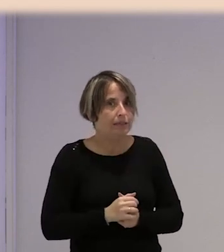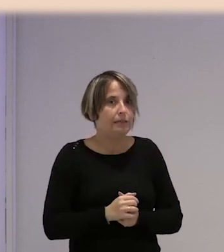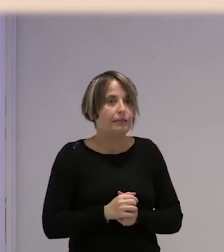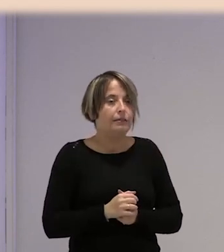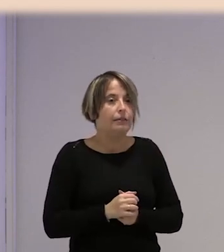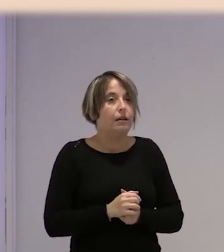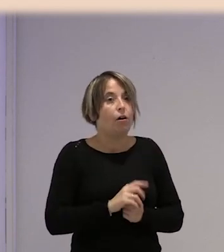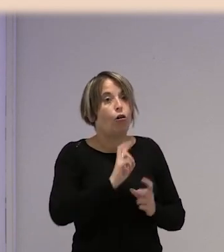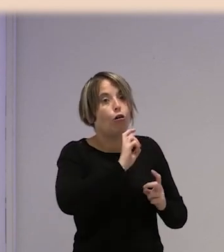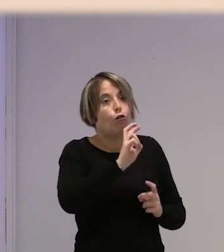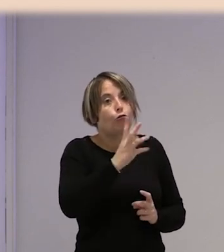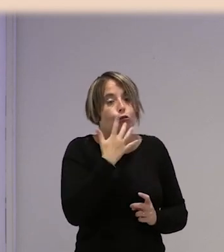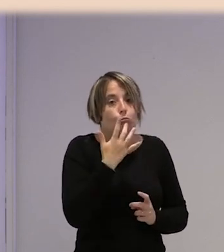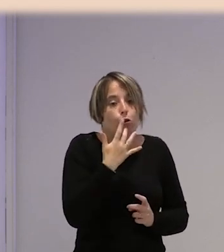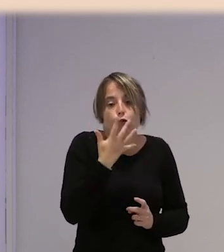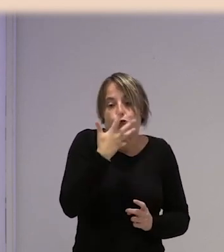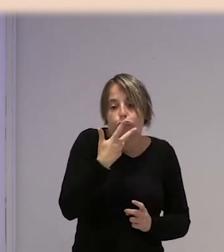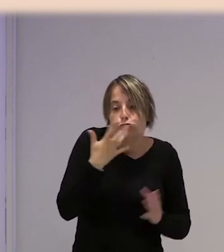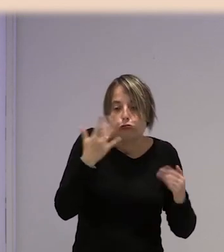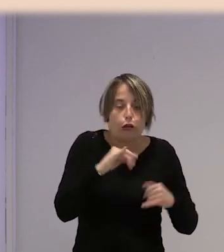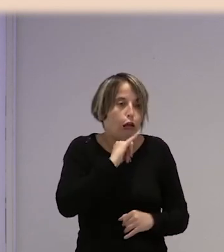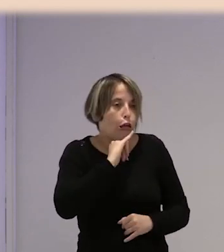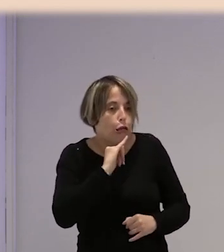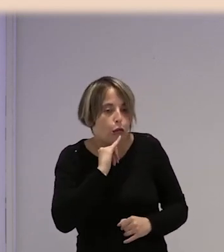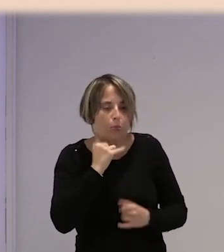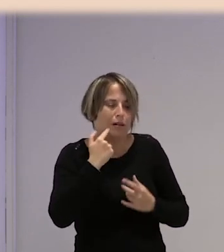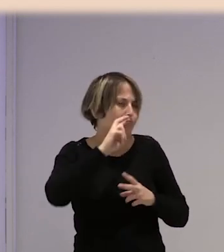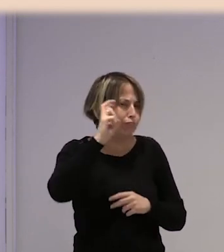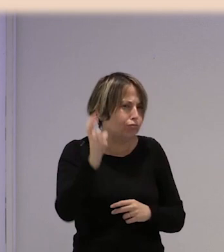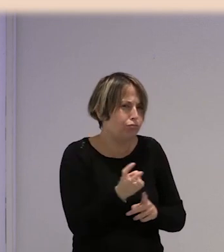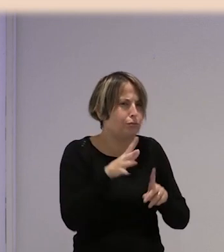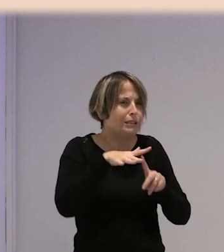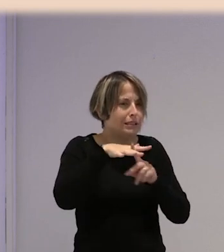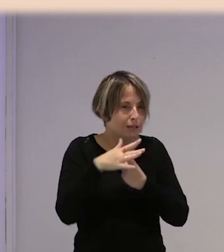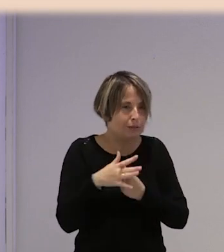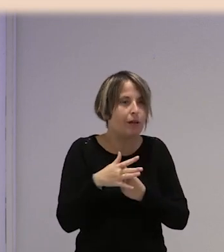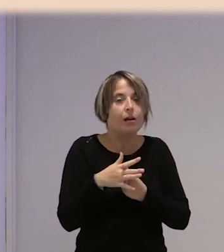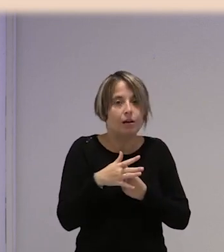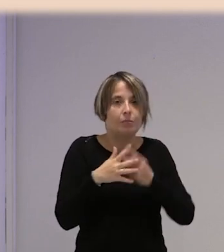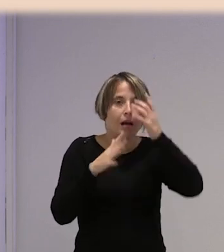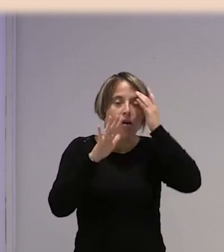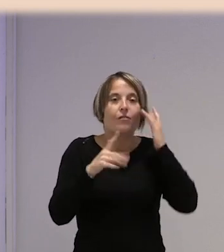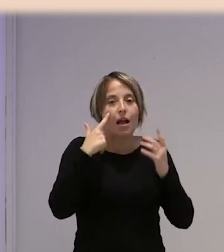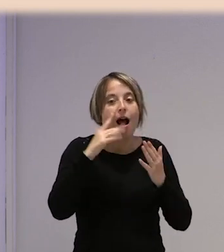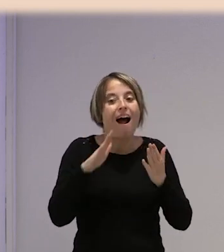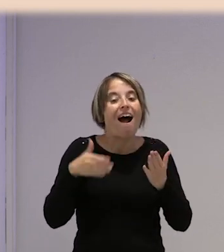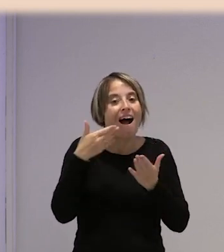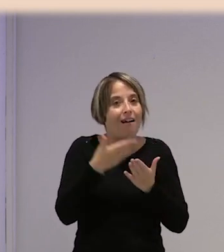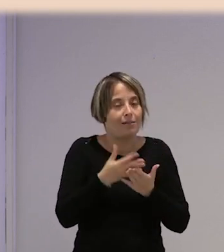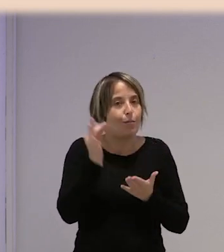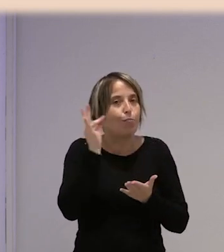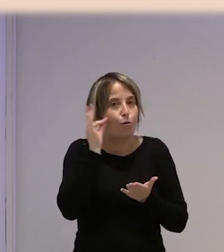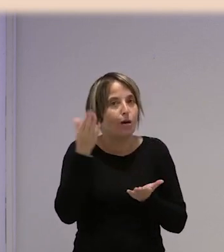En otros casos, bueno, por desconocimiento del idioma, o sea, un montón de situaciones, pero que han llevado a